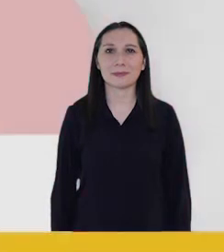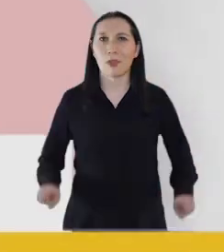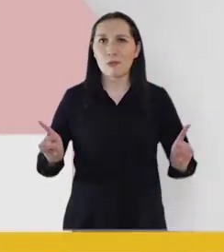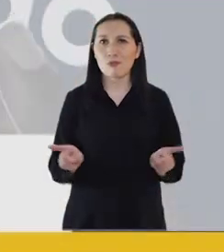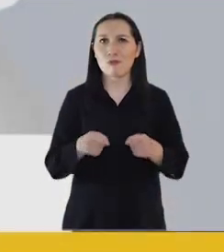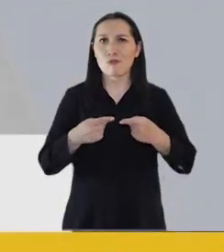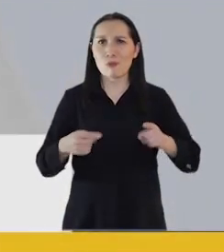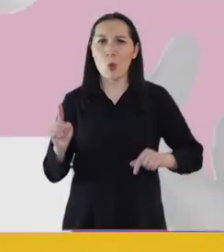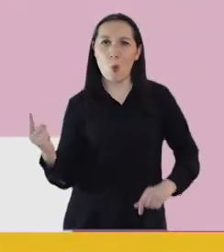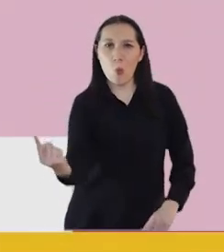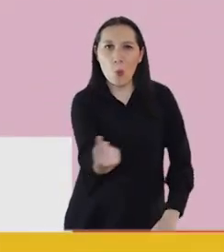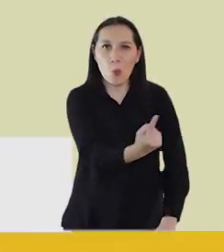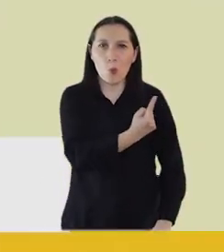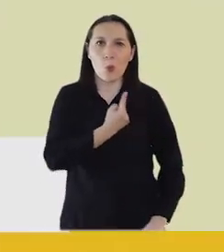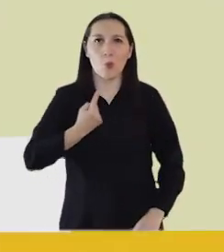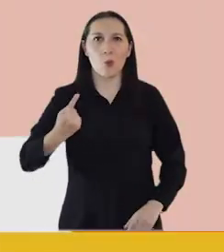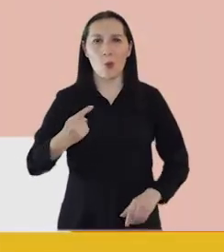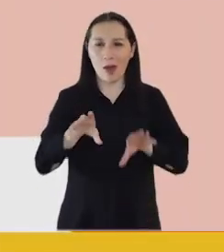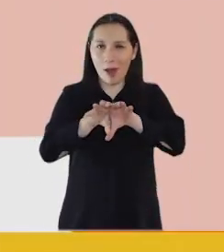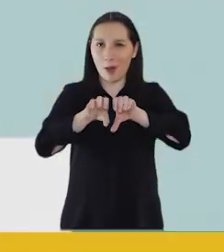Estamos de acuerdo.